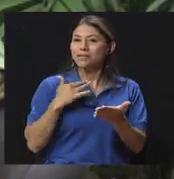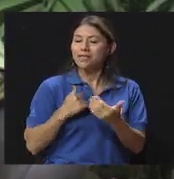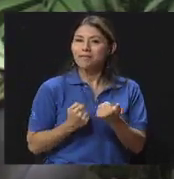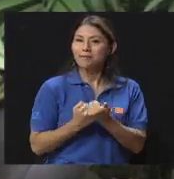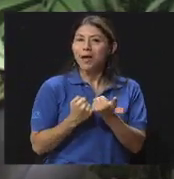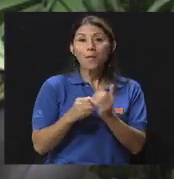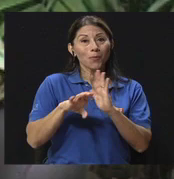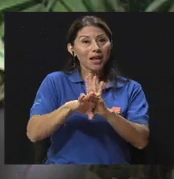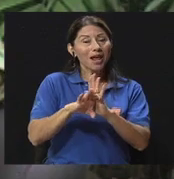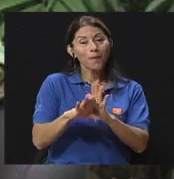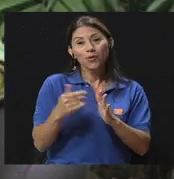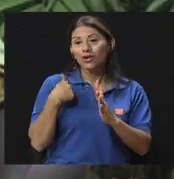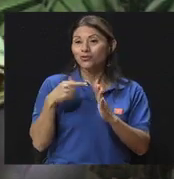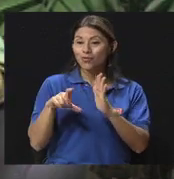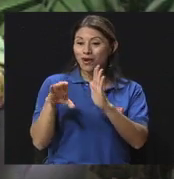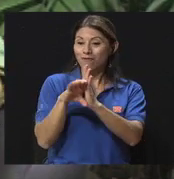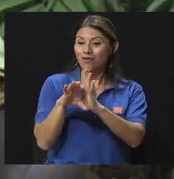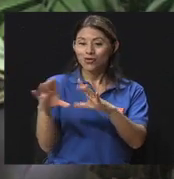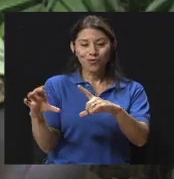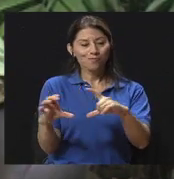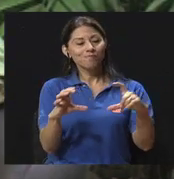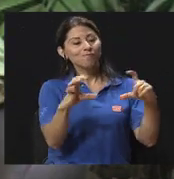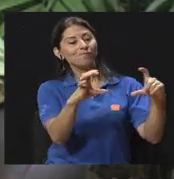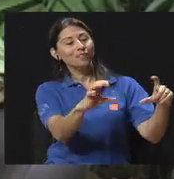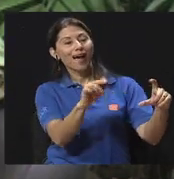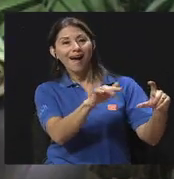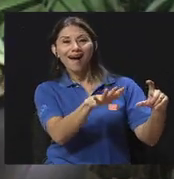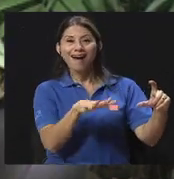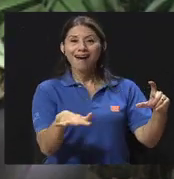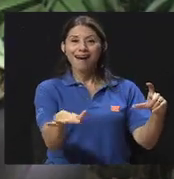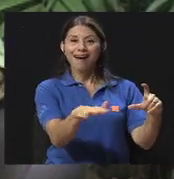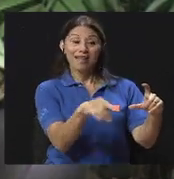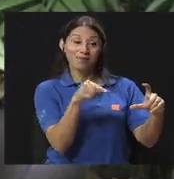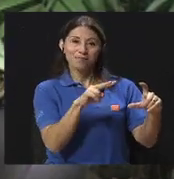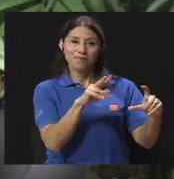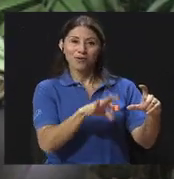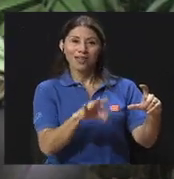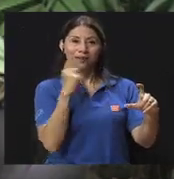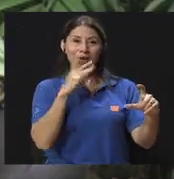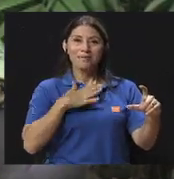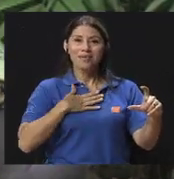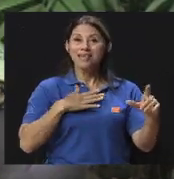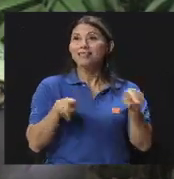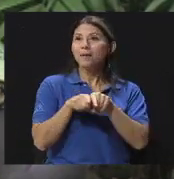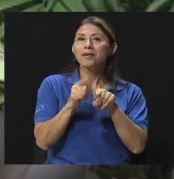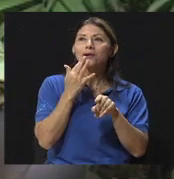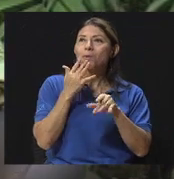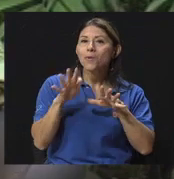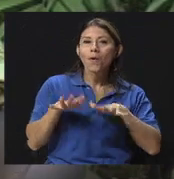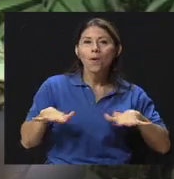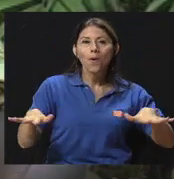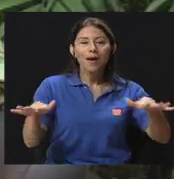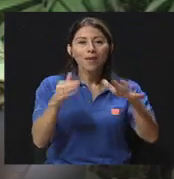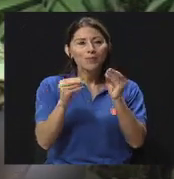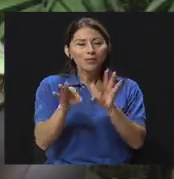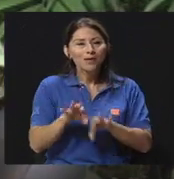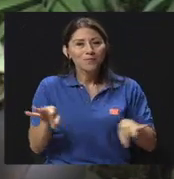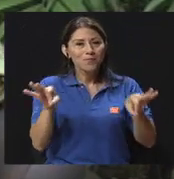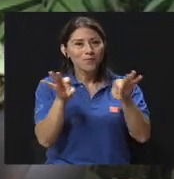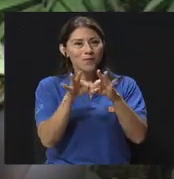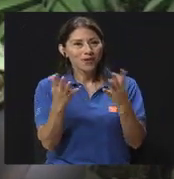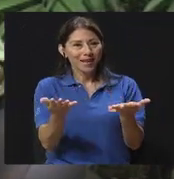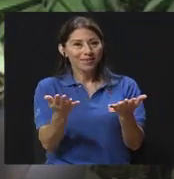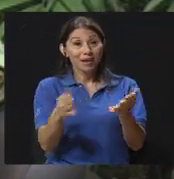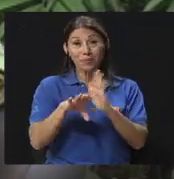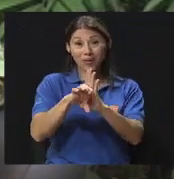foto de alguien que sea importante o significativo para mí. El ambiente, el color del ambiente es importante, ¿verdad? Esas